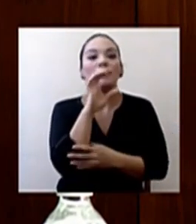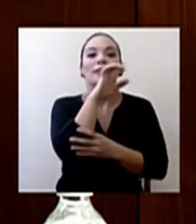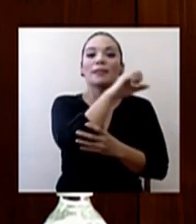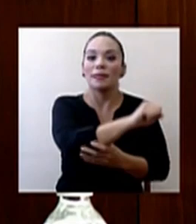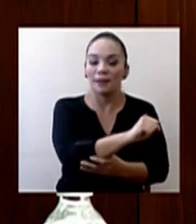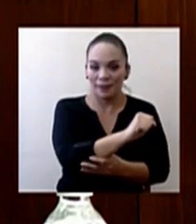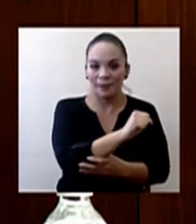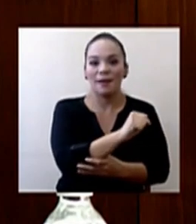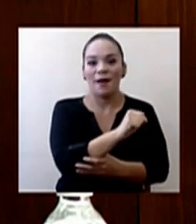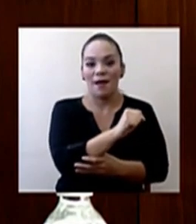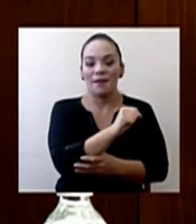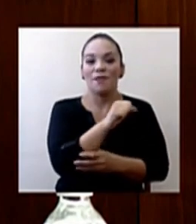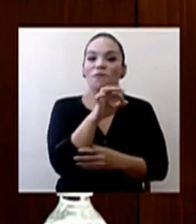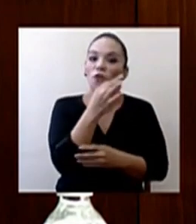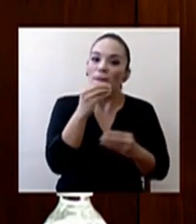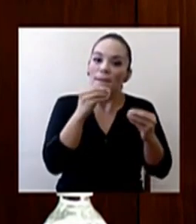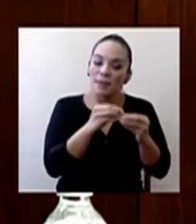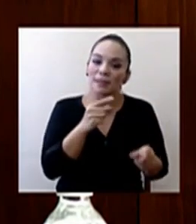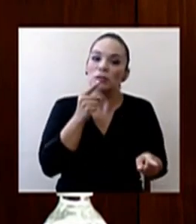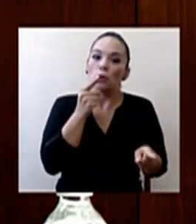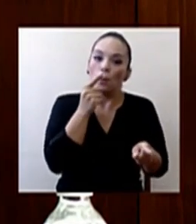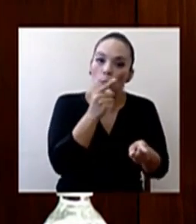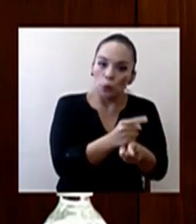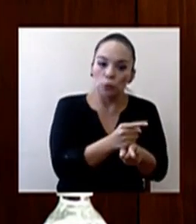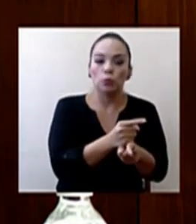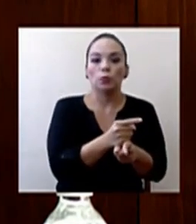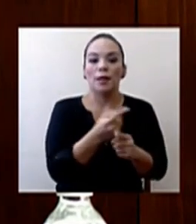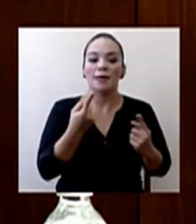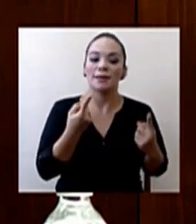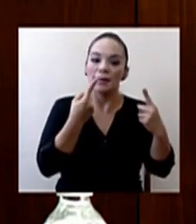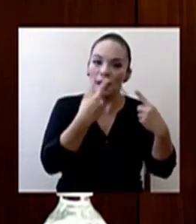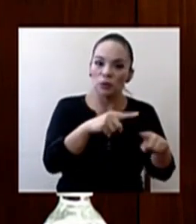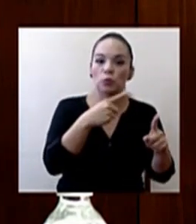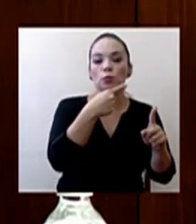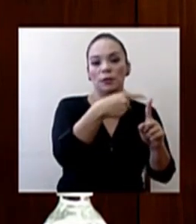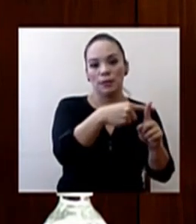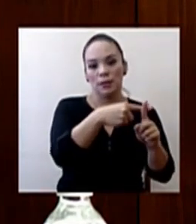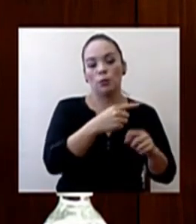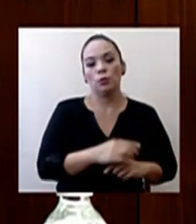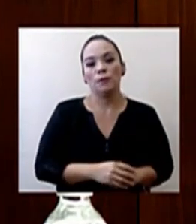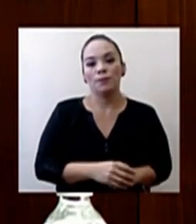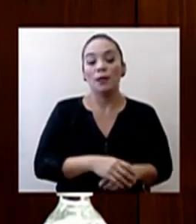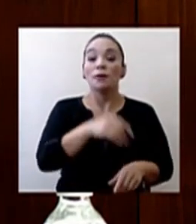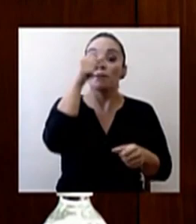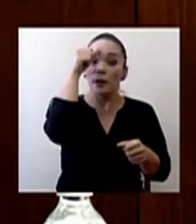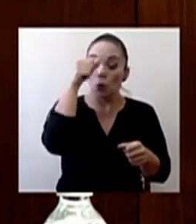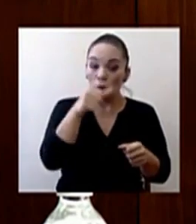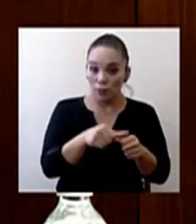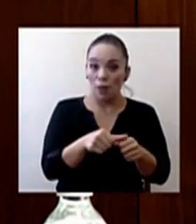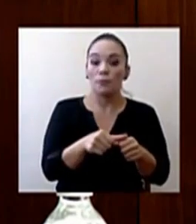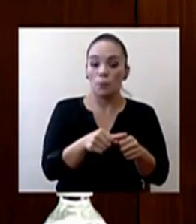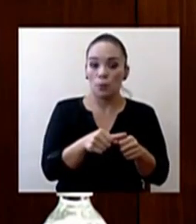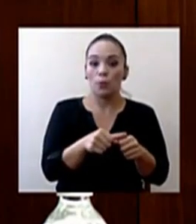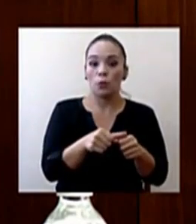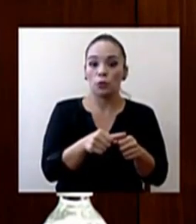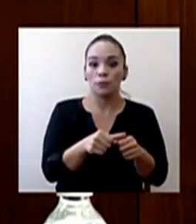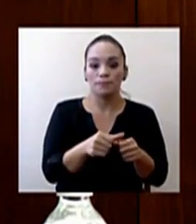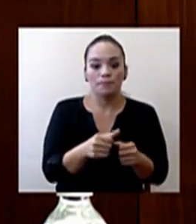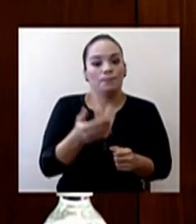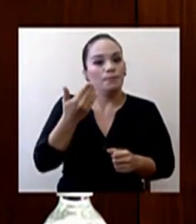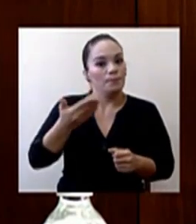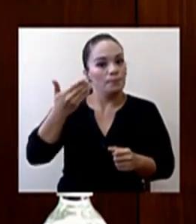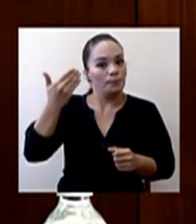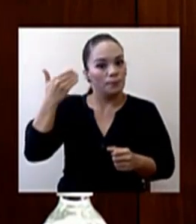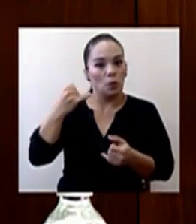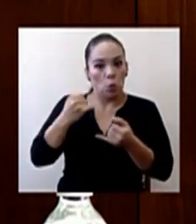de la forma más oportuna los casos positivos. Recordemos lo que ha venido pasando en